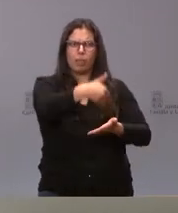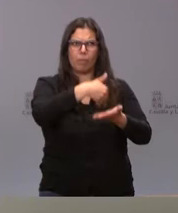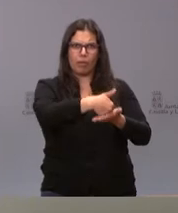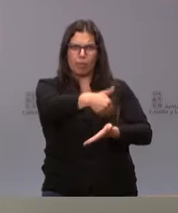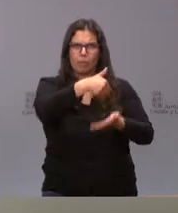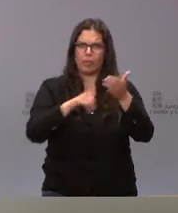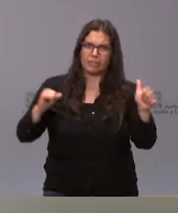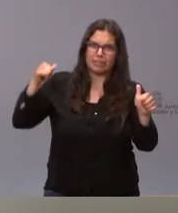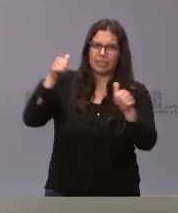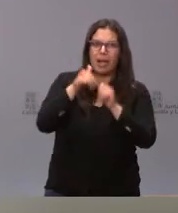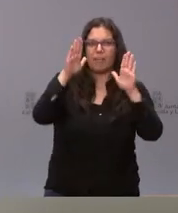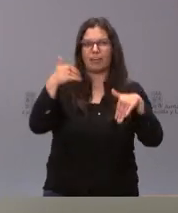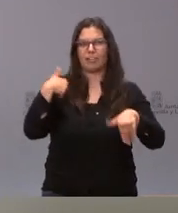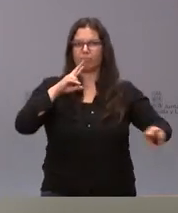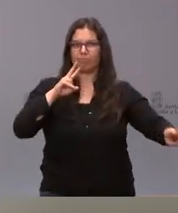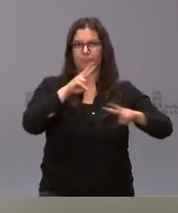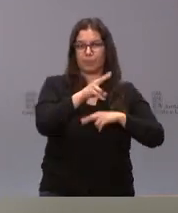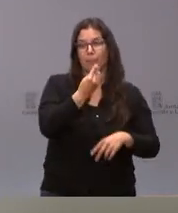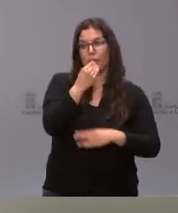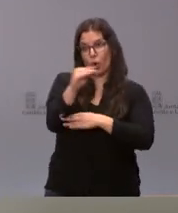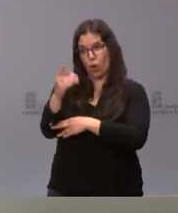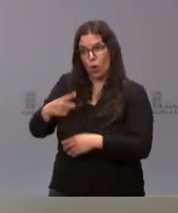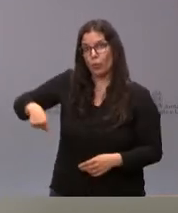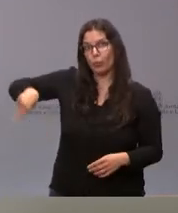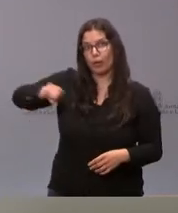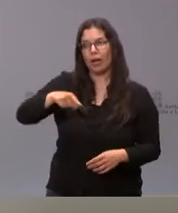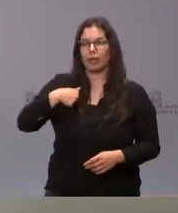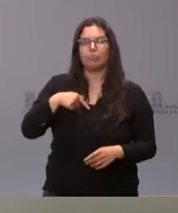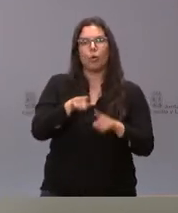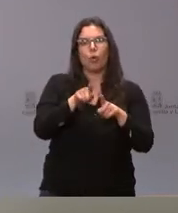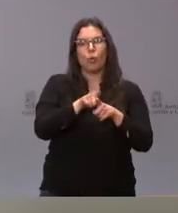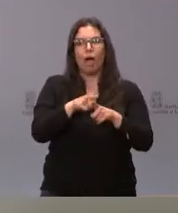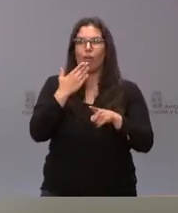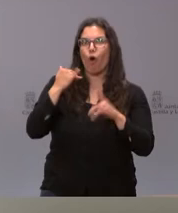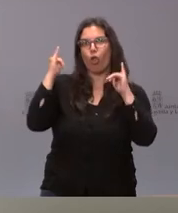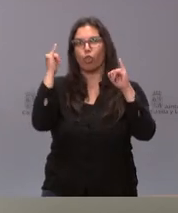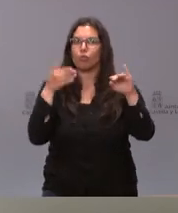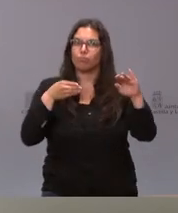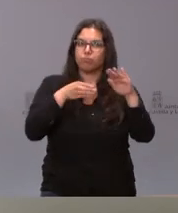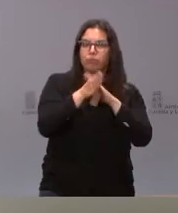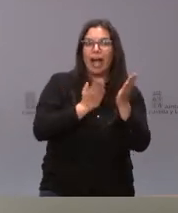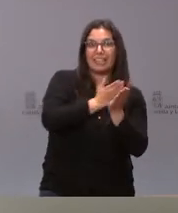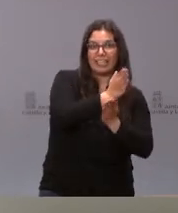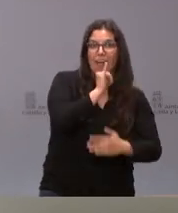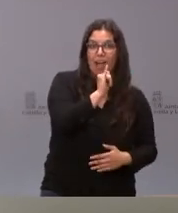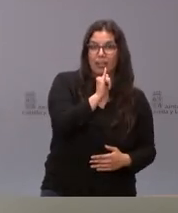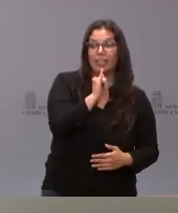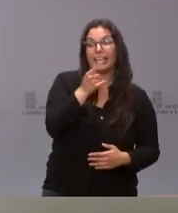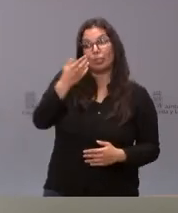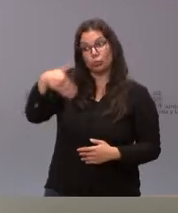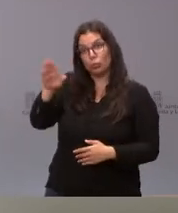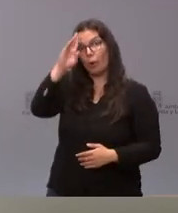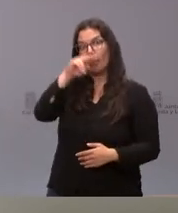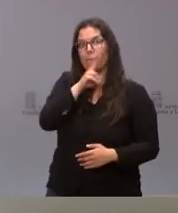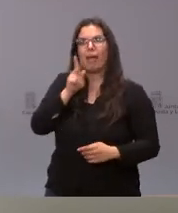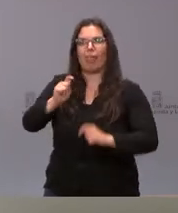atendiendo a esta petición. Los jóvenes tienen aquí una alternativa de ocio y los padres de estos jóvenes tienen un elemento